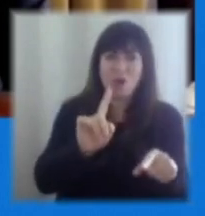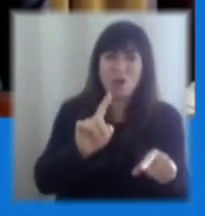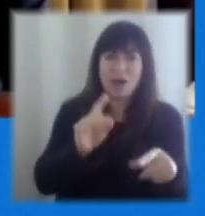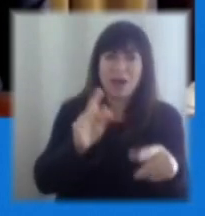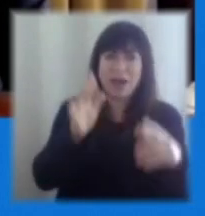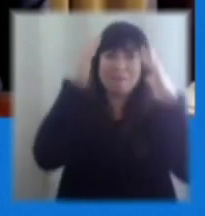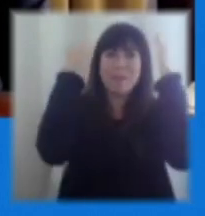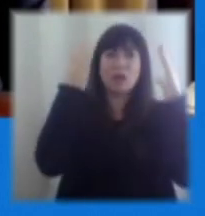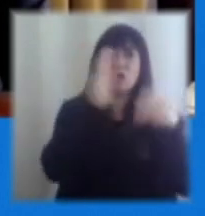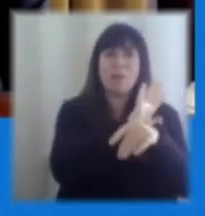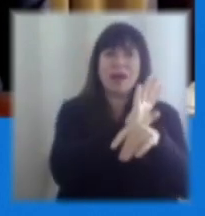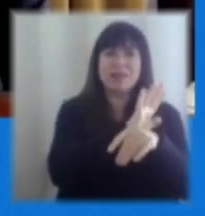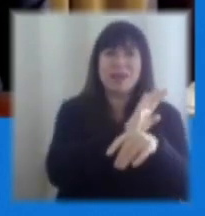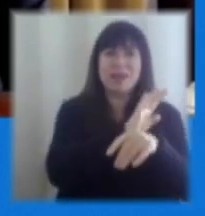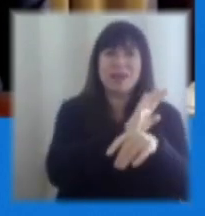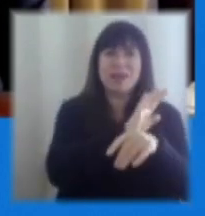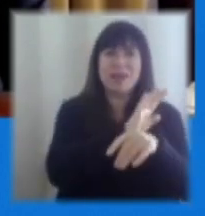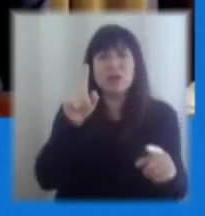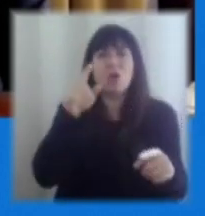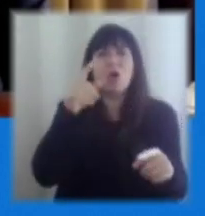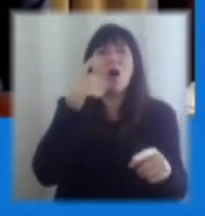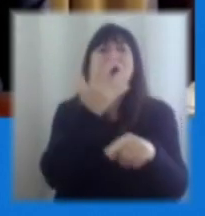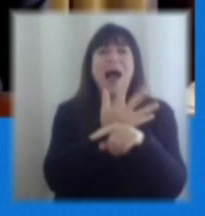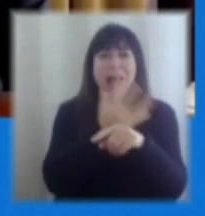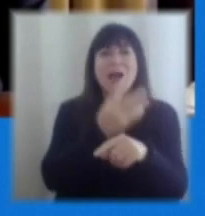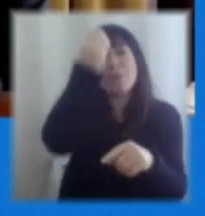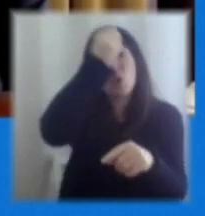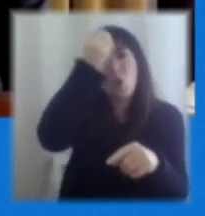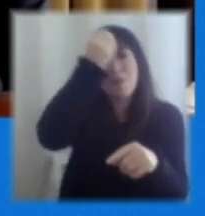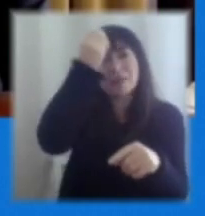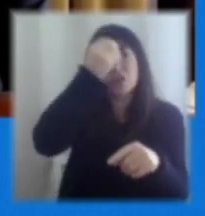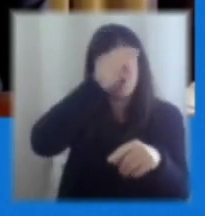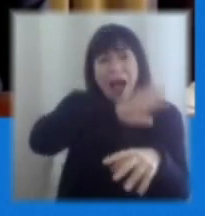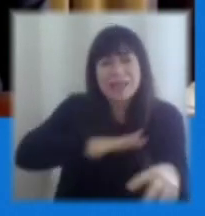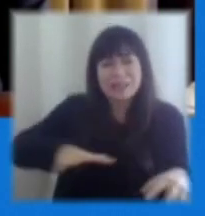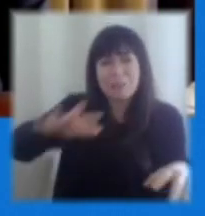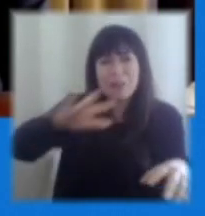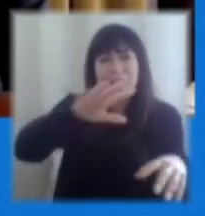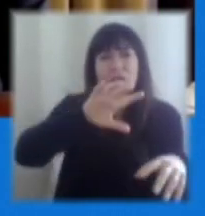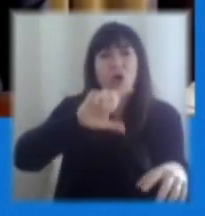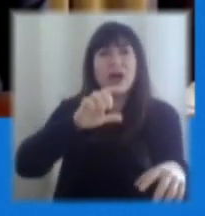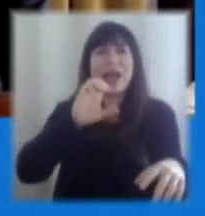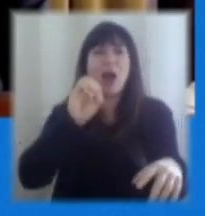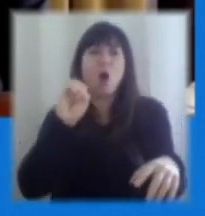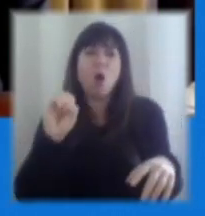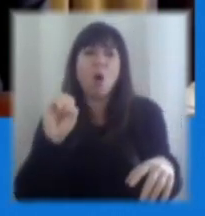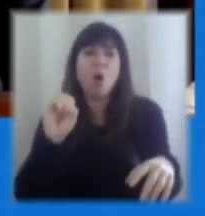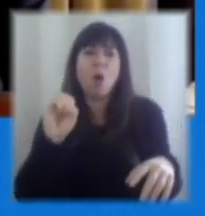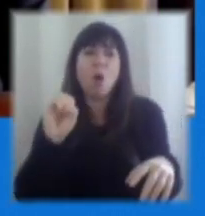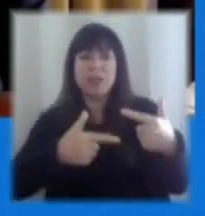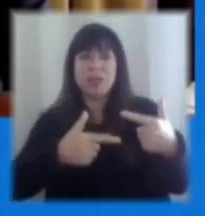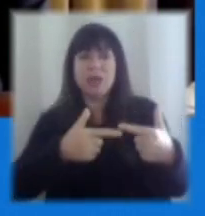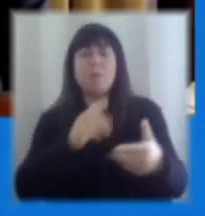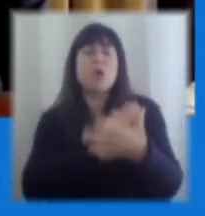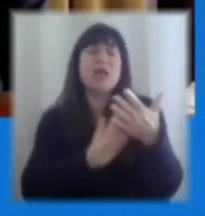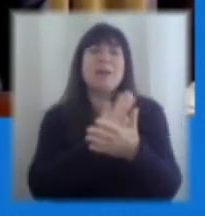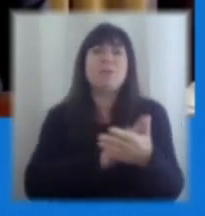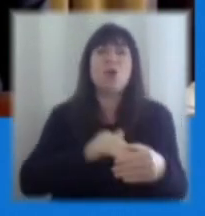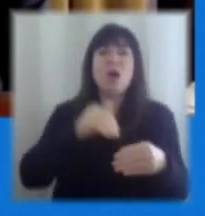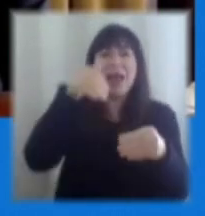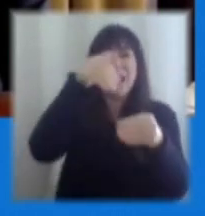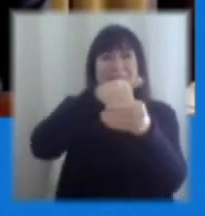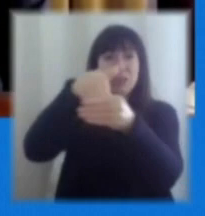sino que había una preocupación del contexto geopolítico, se hablaba, por ejemplo, de que las elecciones en Estados Unidos iban a ser un